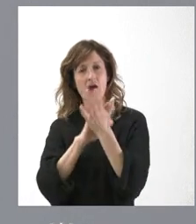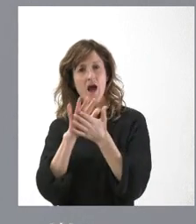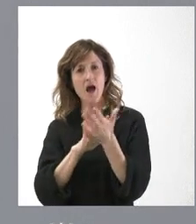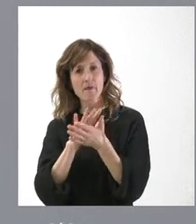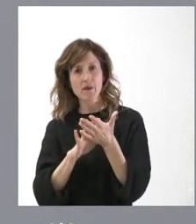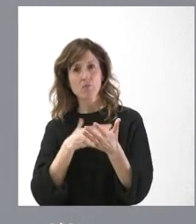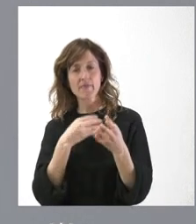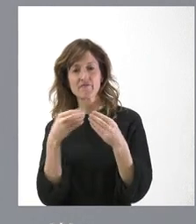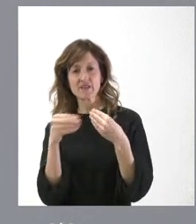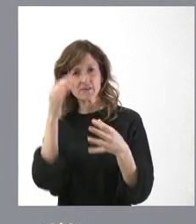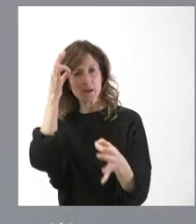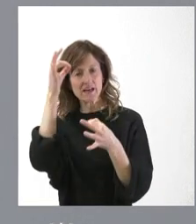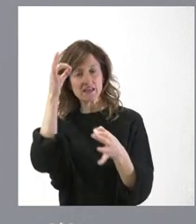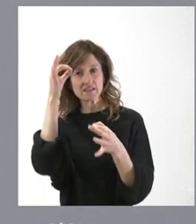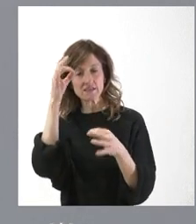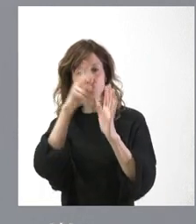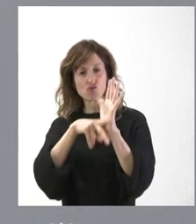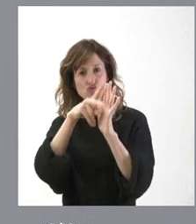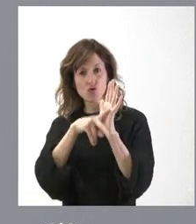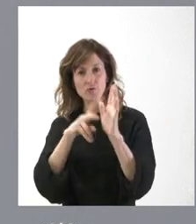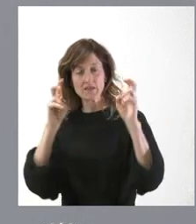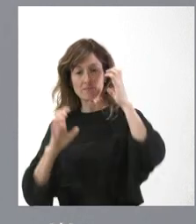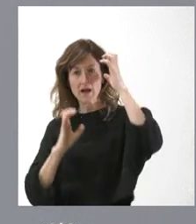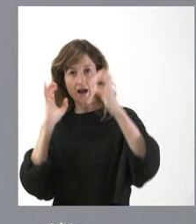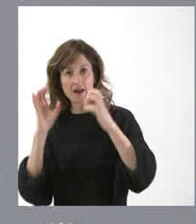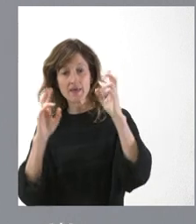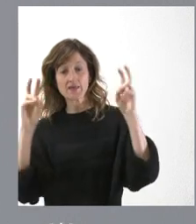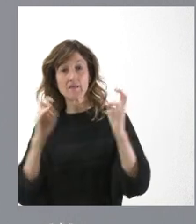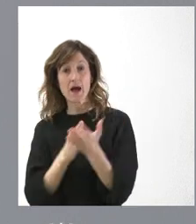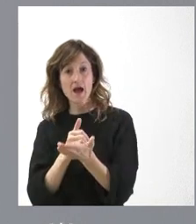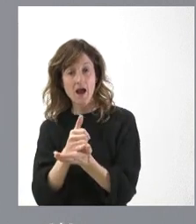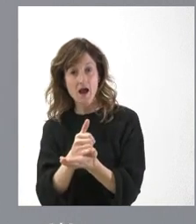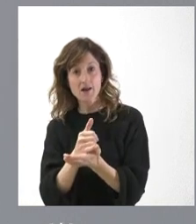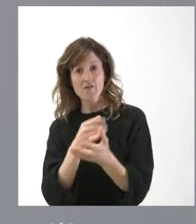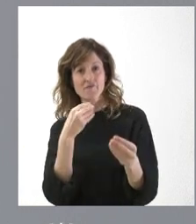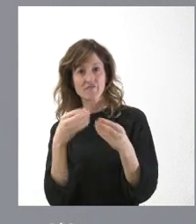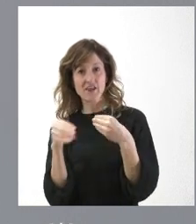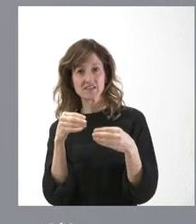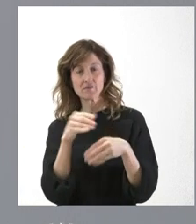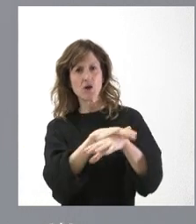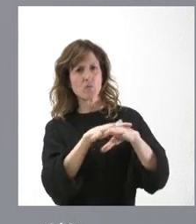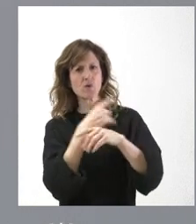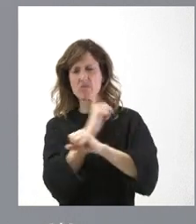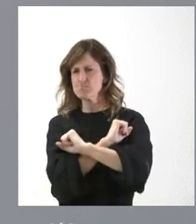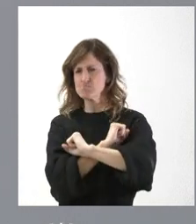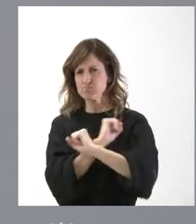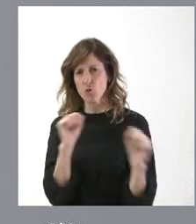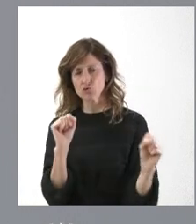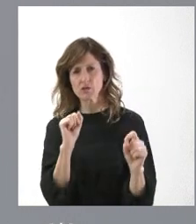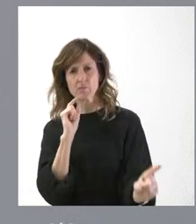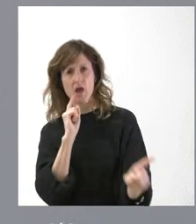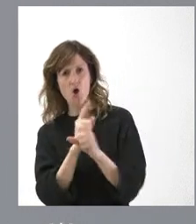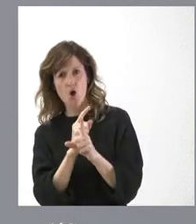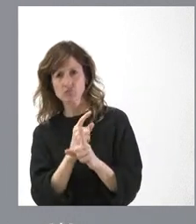pueden flexibilizar requisitos y normativas en materia ganadera y en materia agrícola? Y el Gobierno siempre nos dijo que era imposible, que se oponía